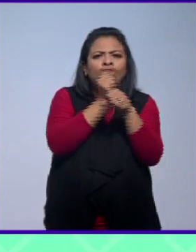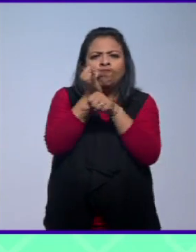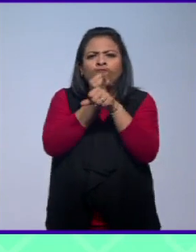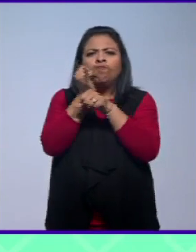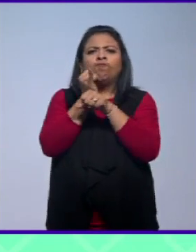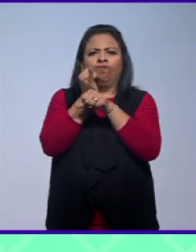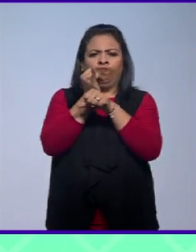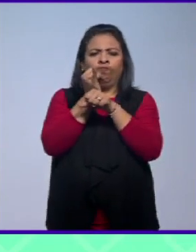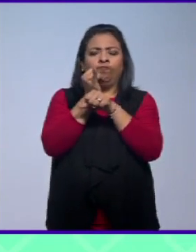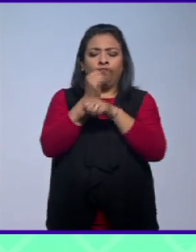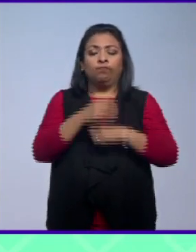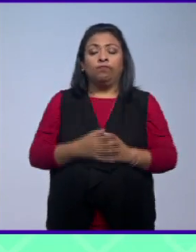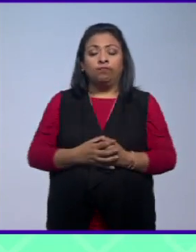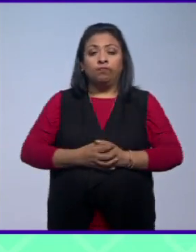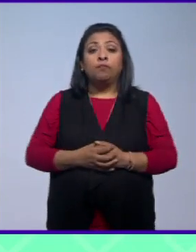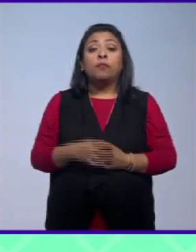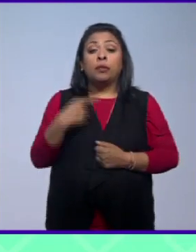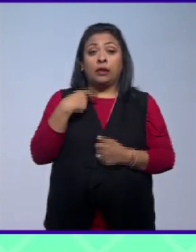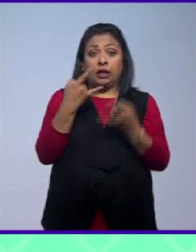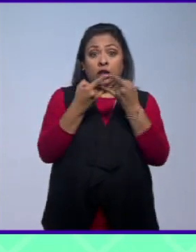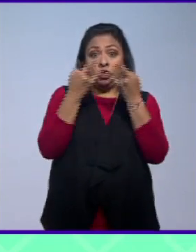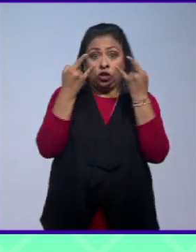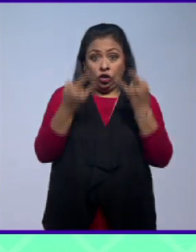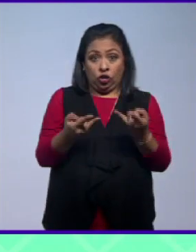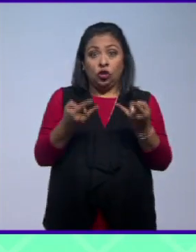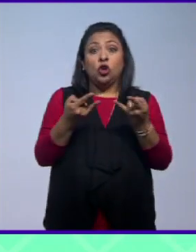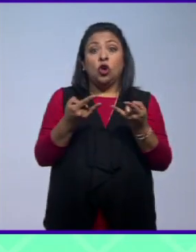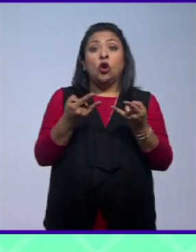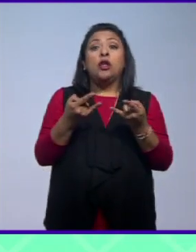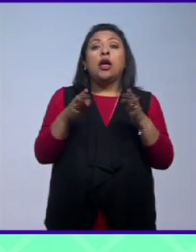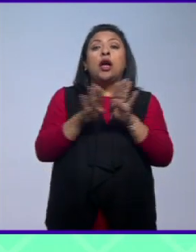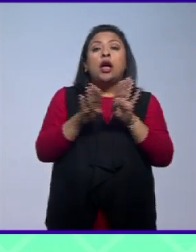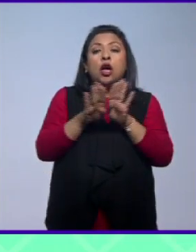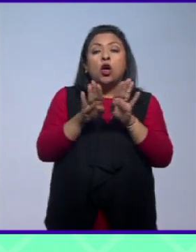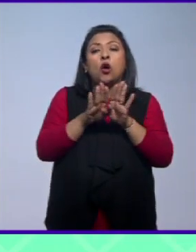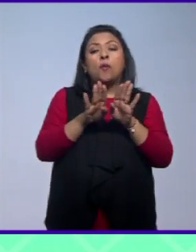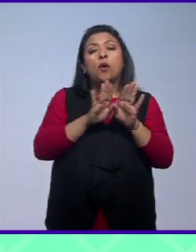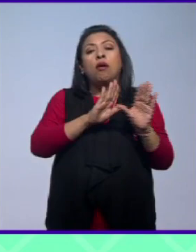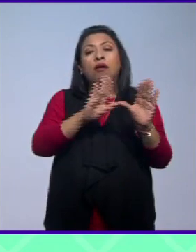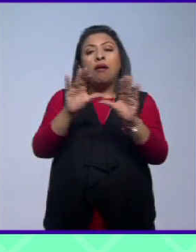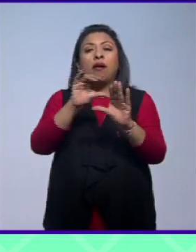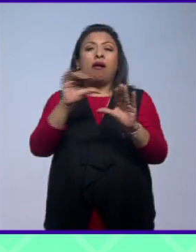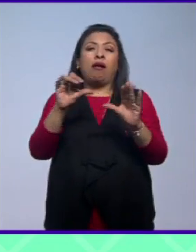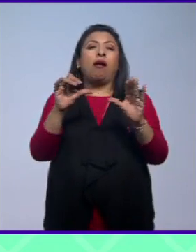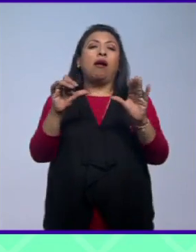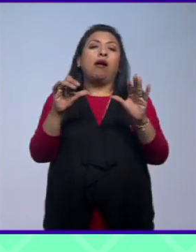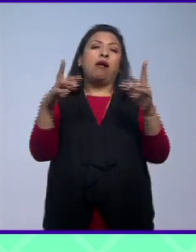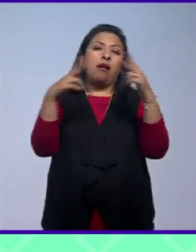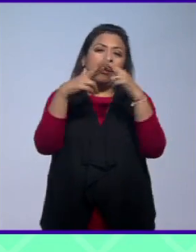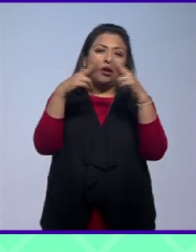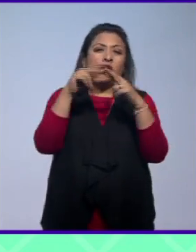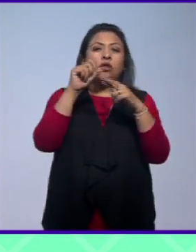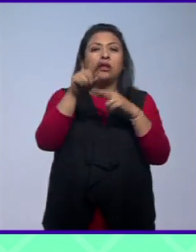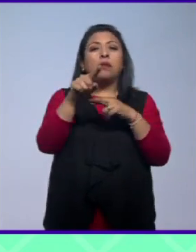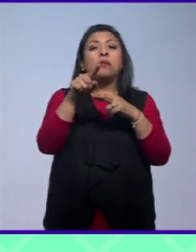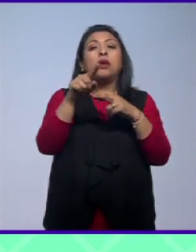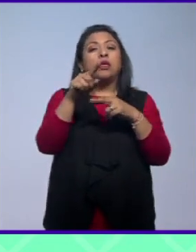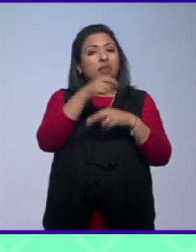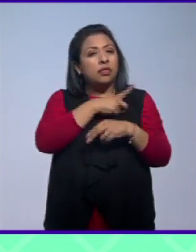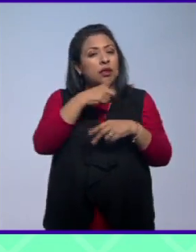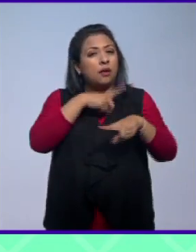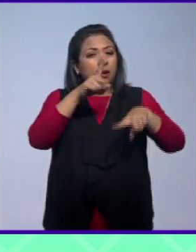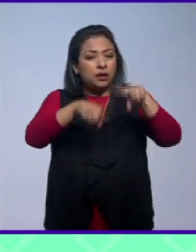encima del dogma, la historia de la secularización de la educación y de la formación del Estado laico.